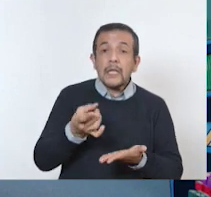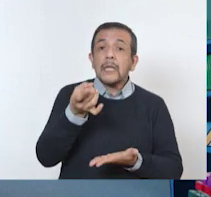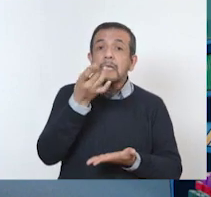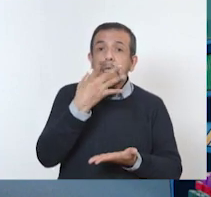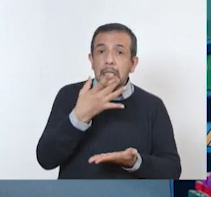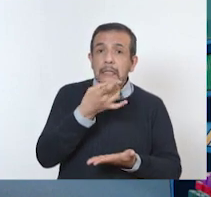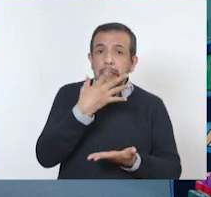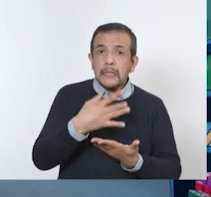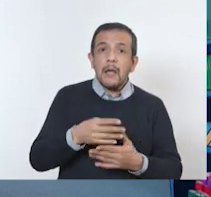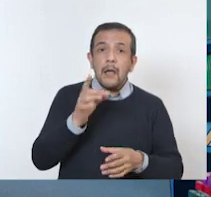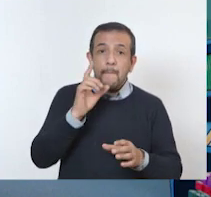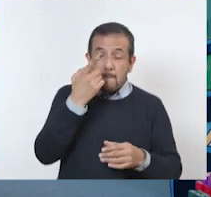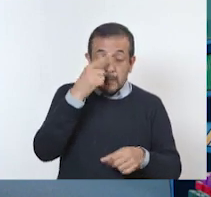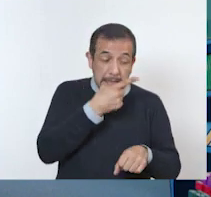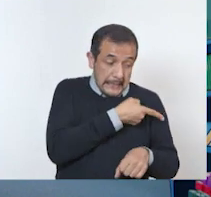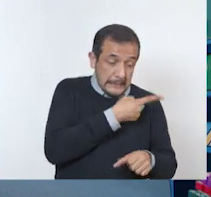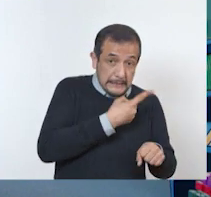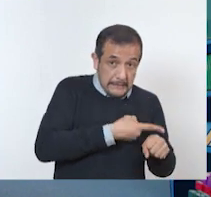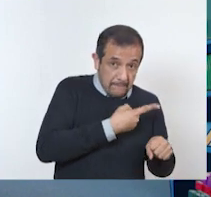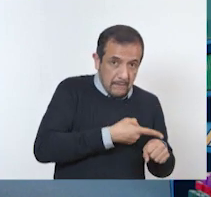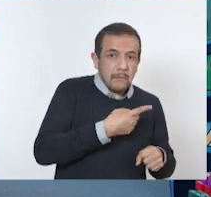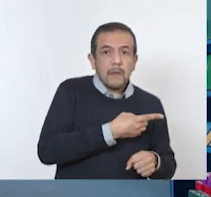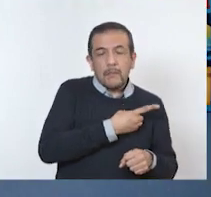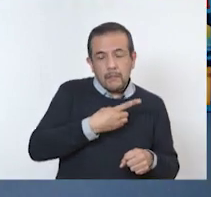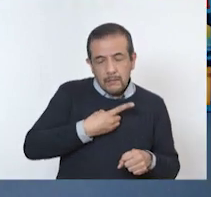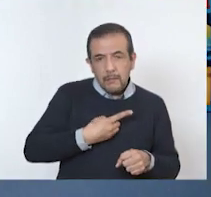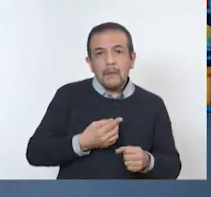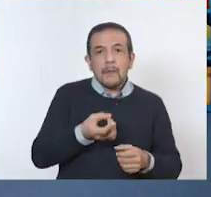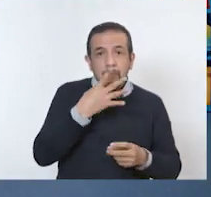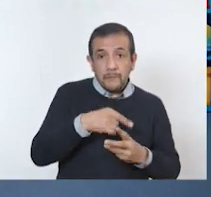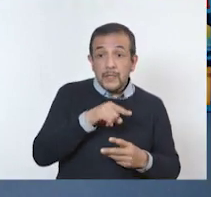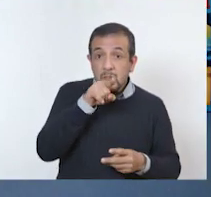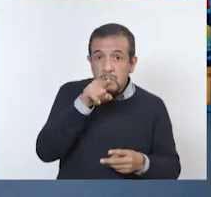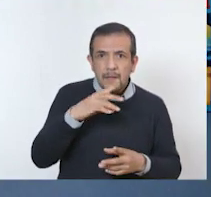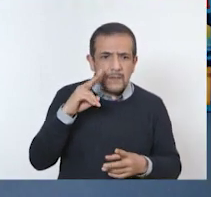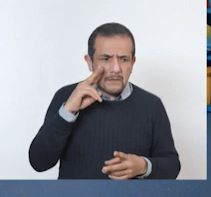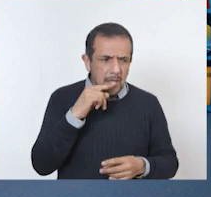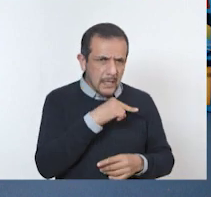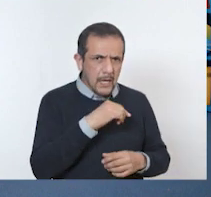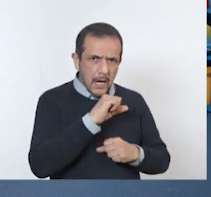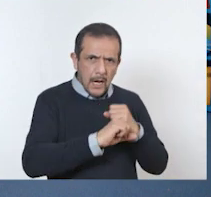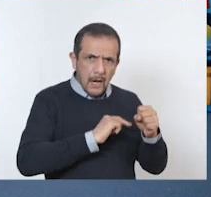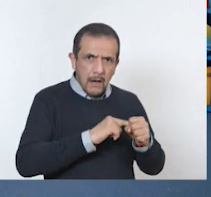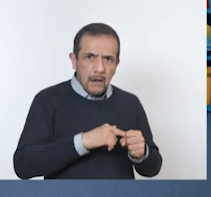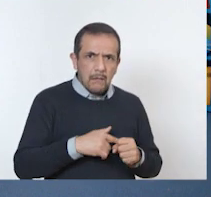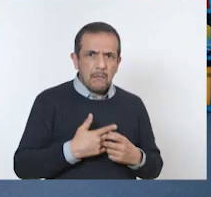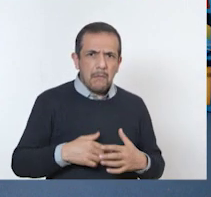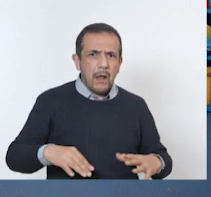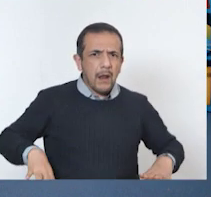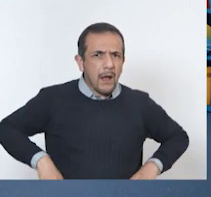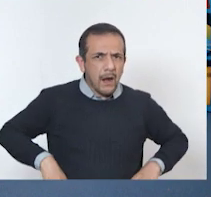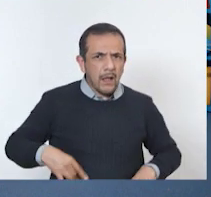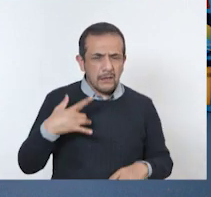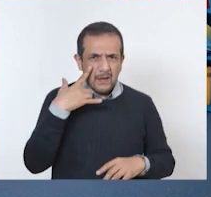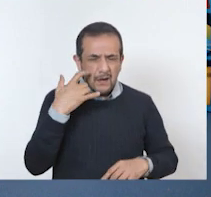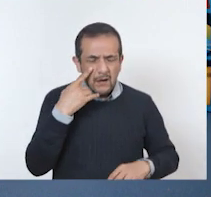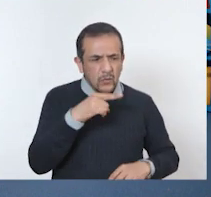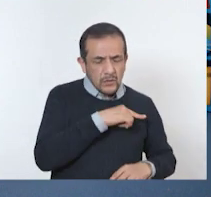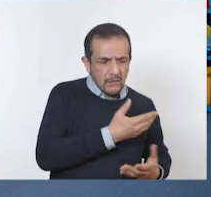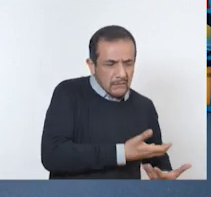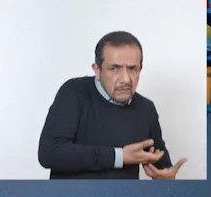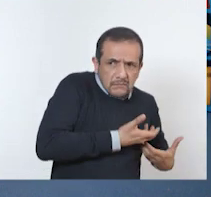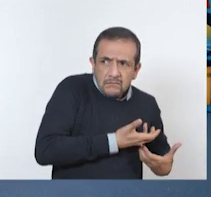libres de dolores, lesiones. Si ustedes ven que su mascota actúa raro, hay que llevarla al